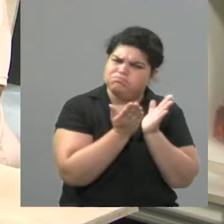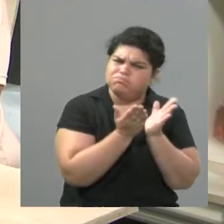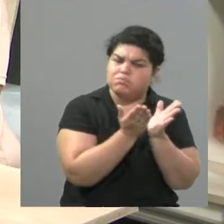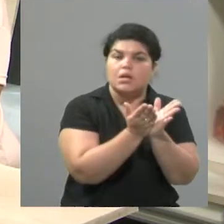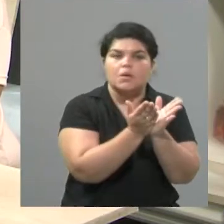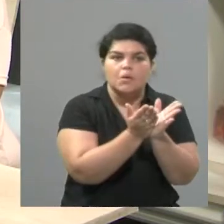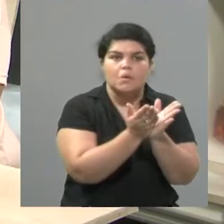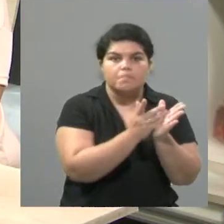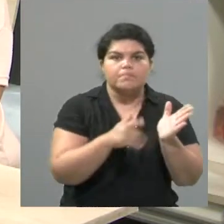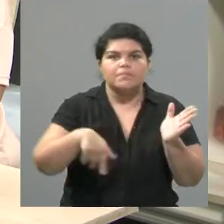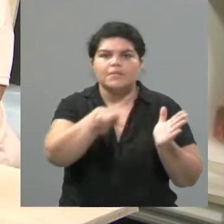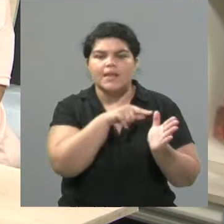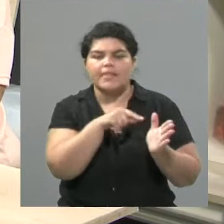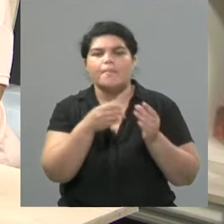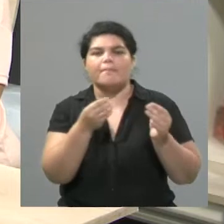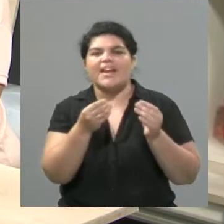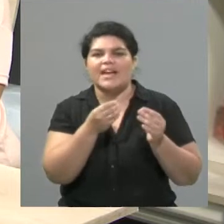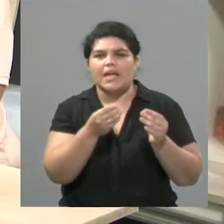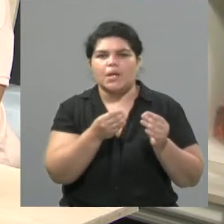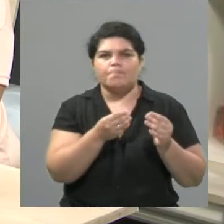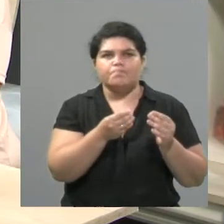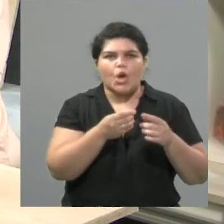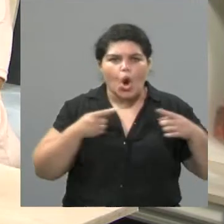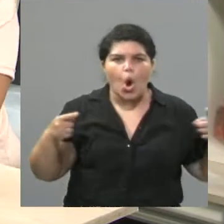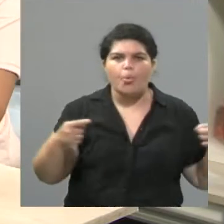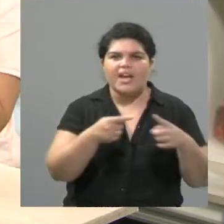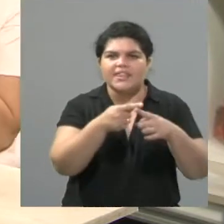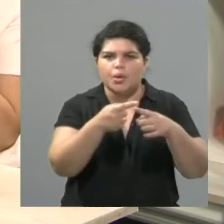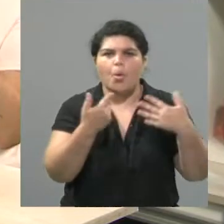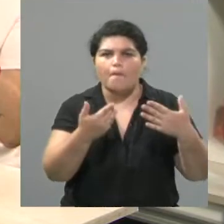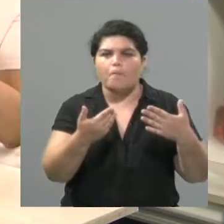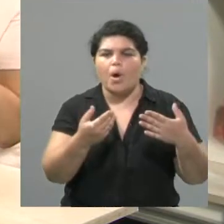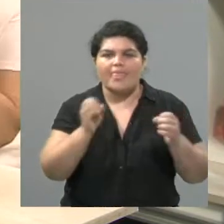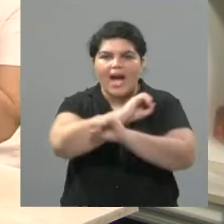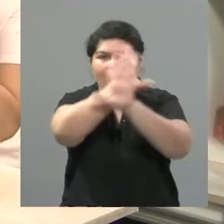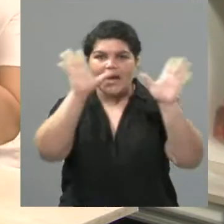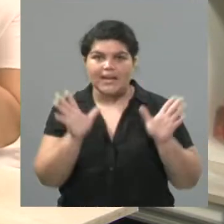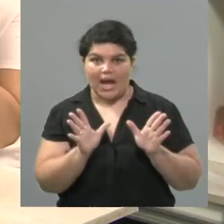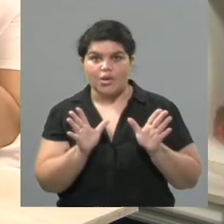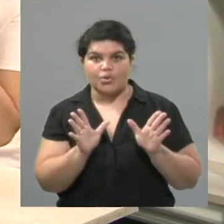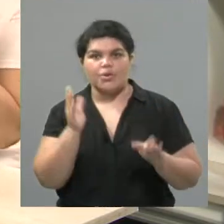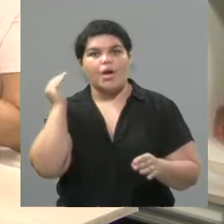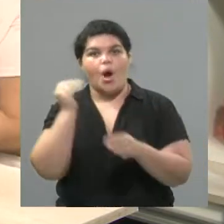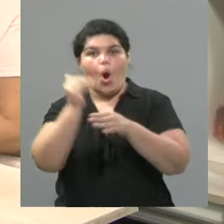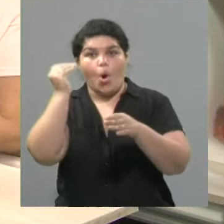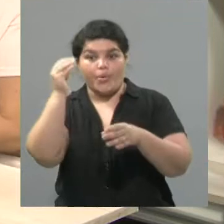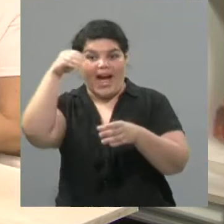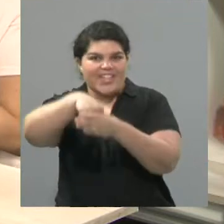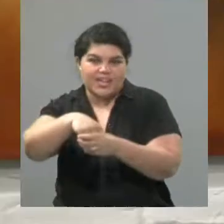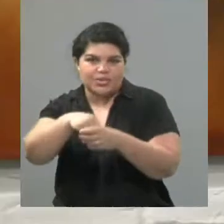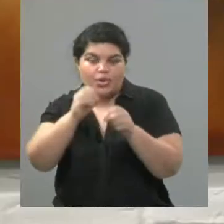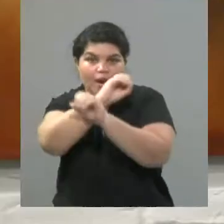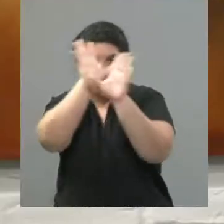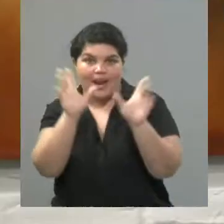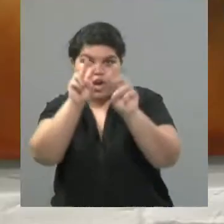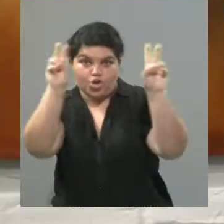el mensaje quiero que llegue y tiene la forma que quiero, ¿no? Y vos decías que son distintos cuadros, digo, han tenido que estudiar bastante.